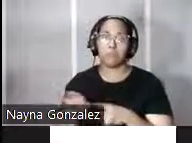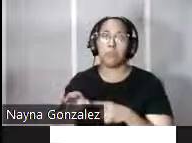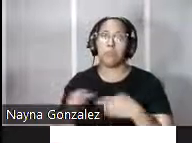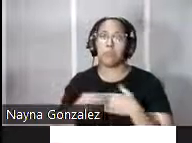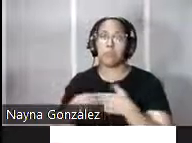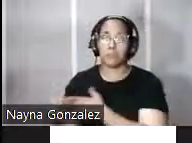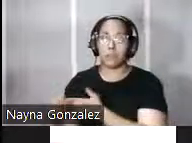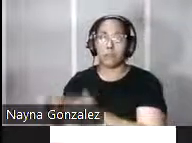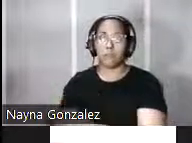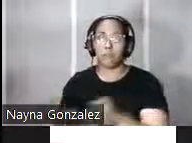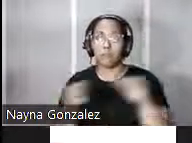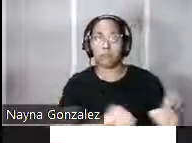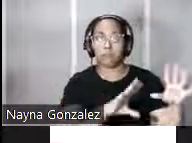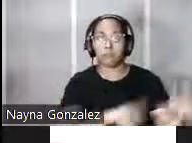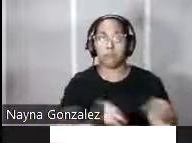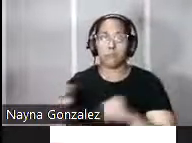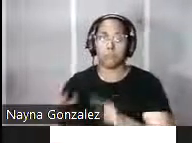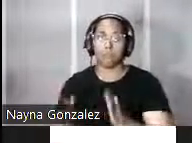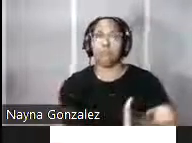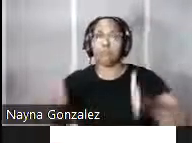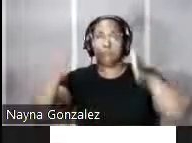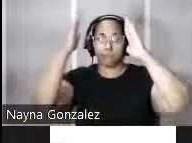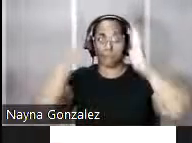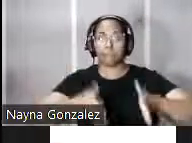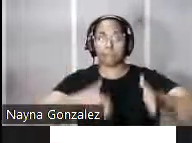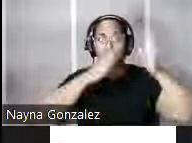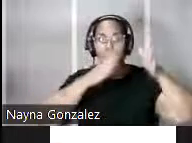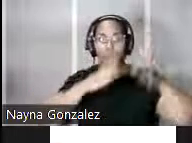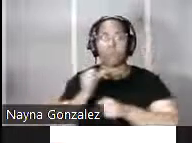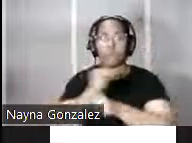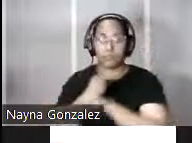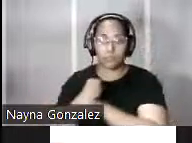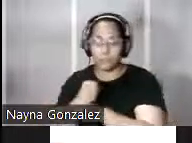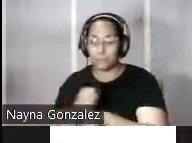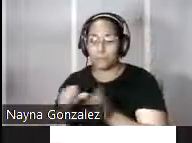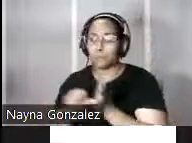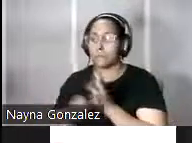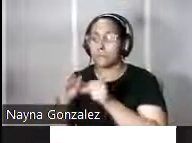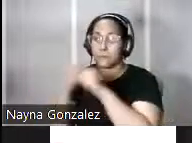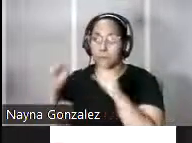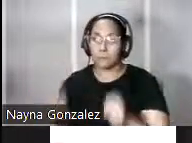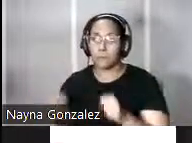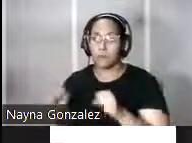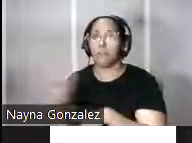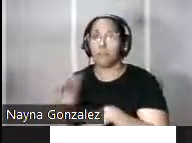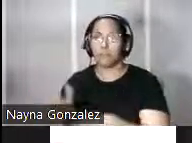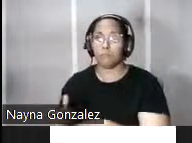emplazamientos accidentados y elevados cuya defensa se refuerza con un sistema de atrincheramientos